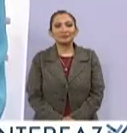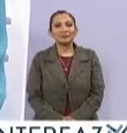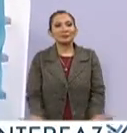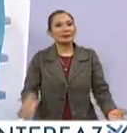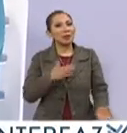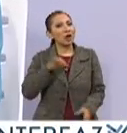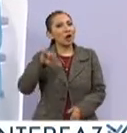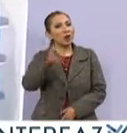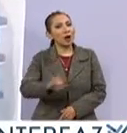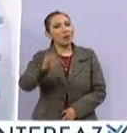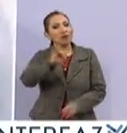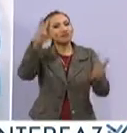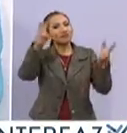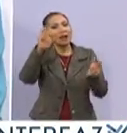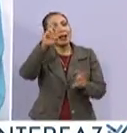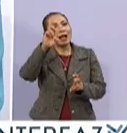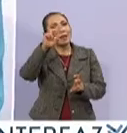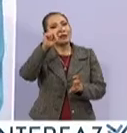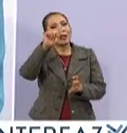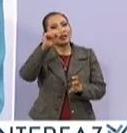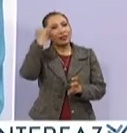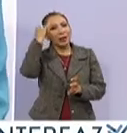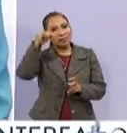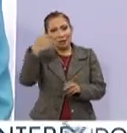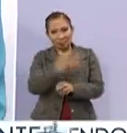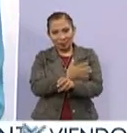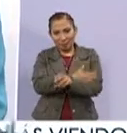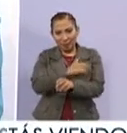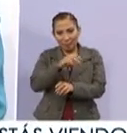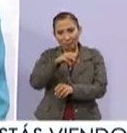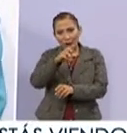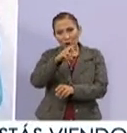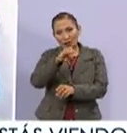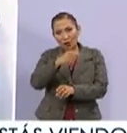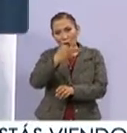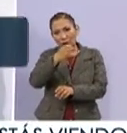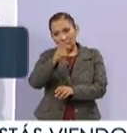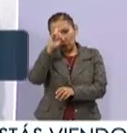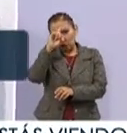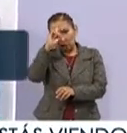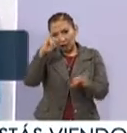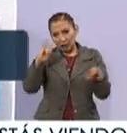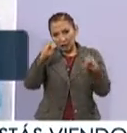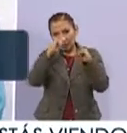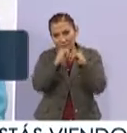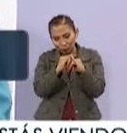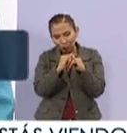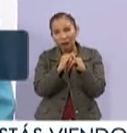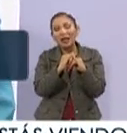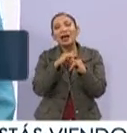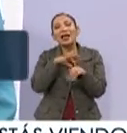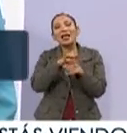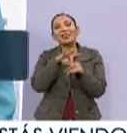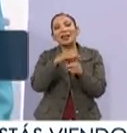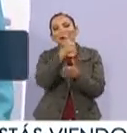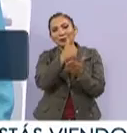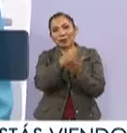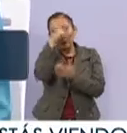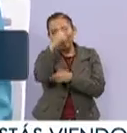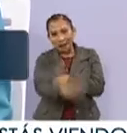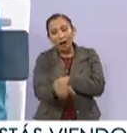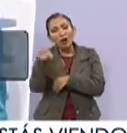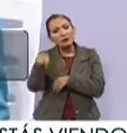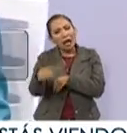Y bueno, hoy es jueves de Rebotando Ideas, ya está con nosotros Mauricio Huesca, consejero del Instituto Electoral de la Ciudad de